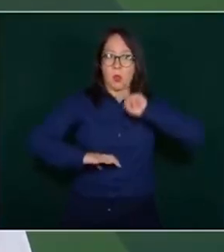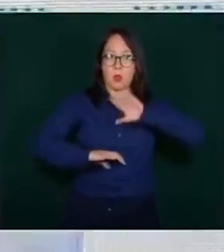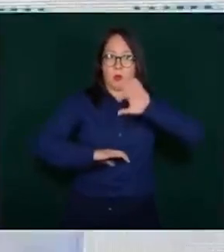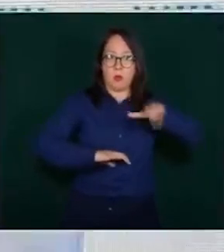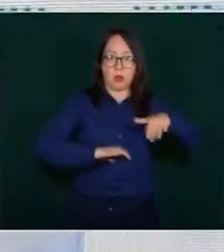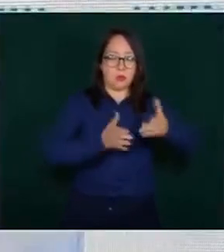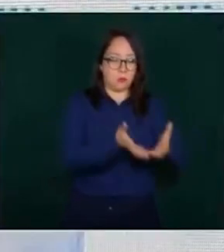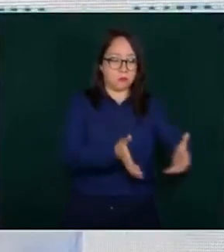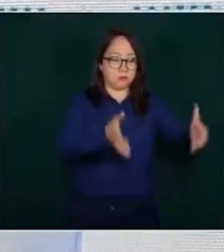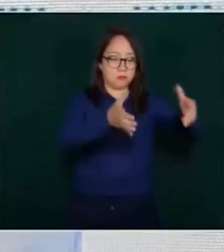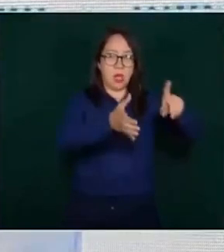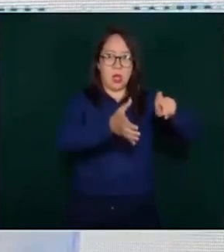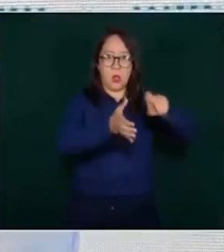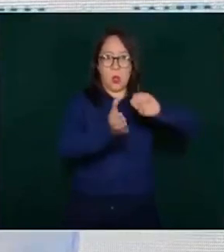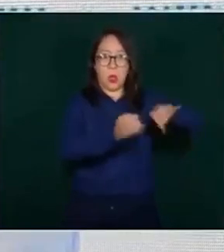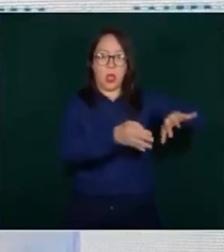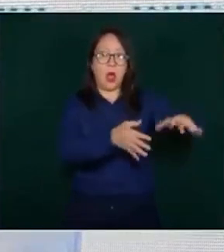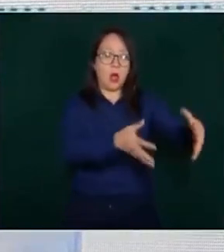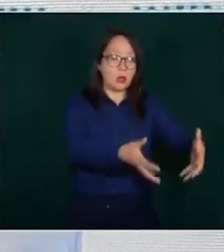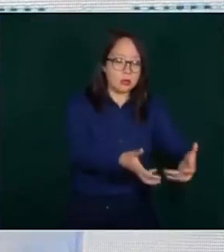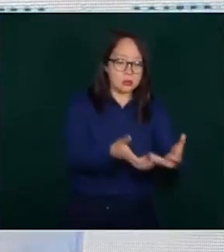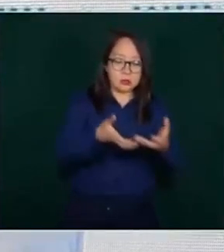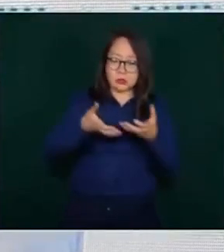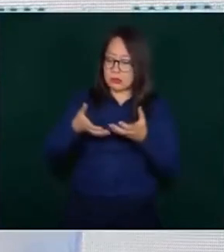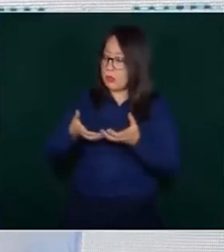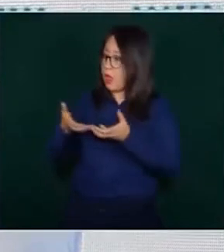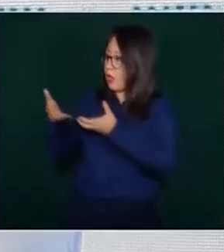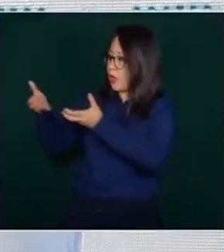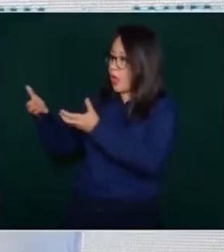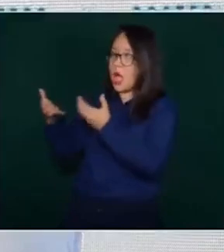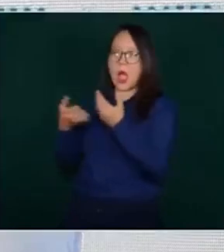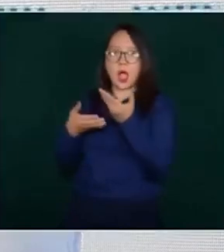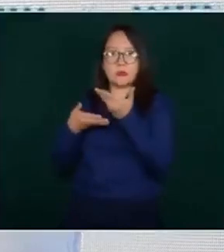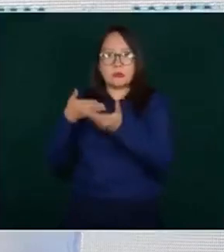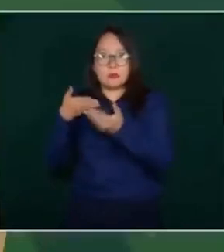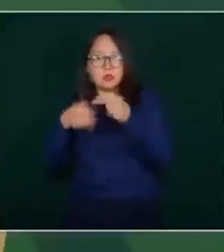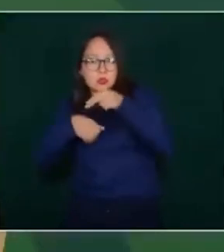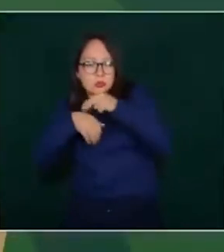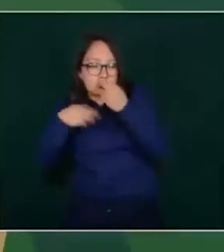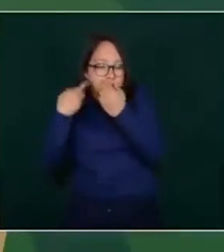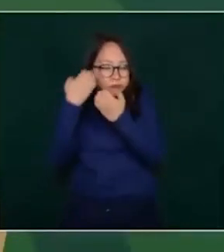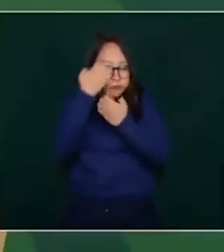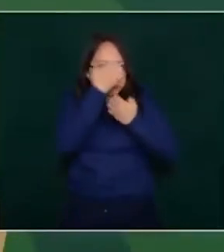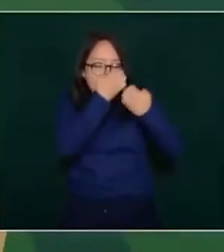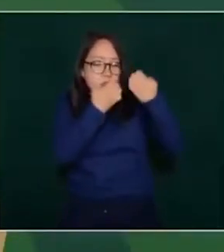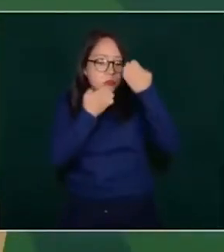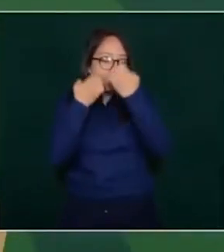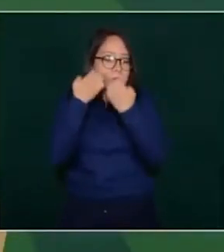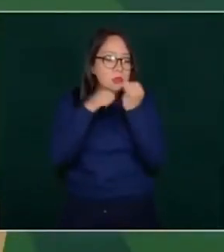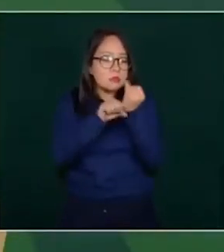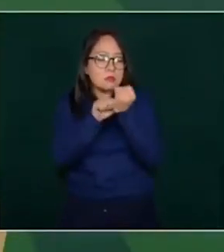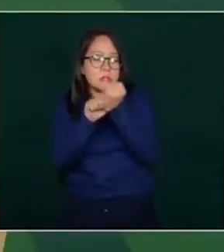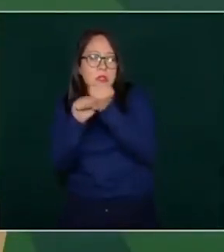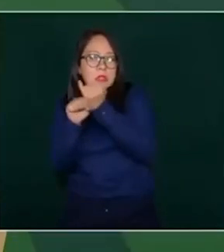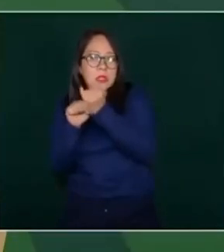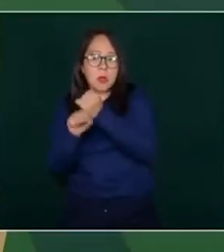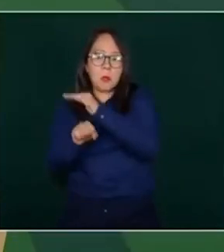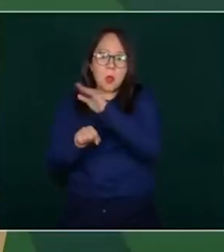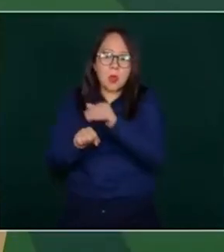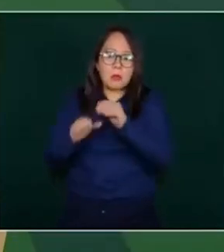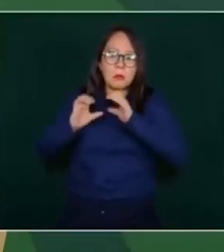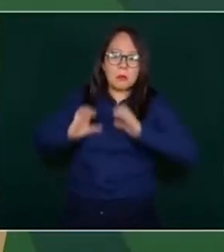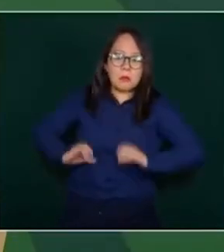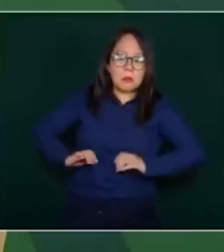lo llevaron al servicio médico forense para hacer la necropsia y poder confirmar